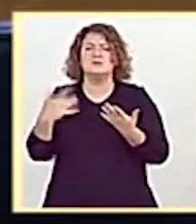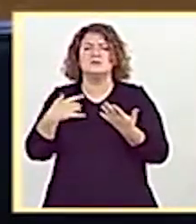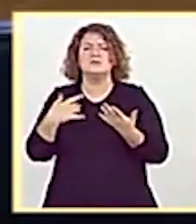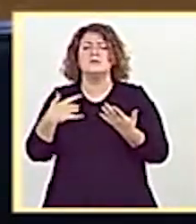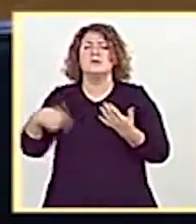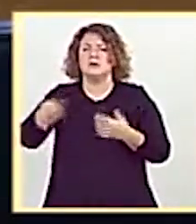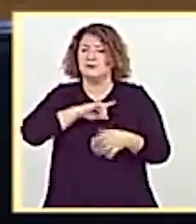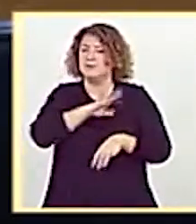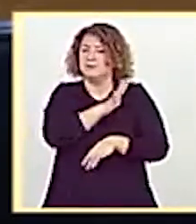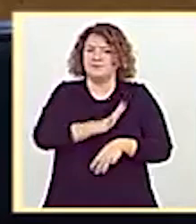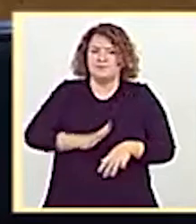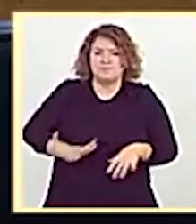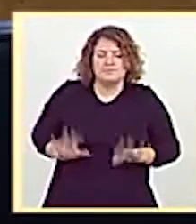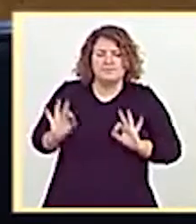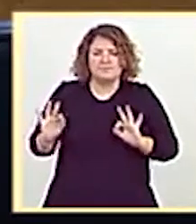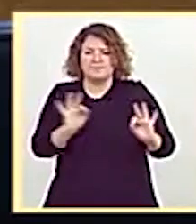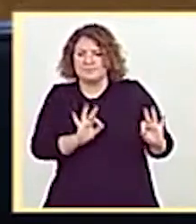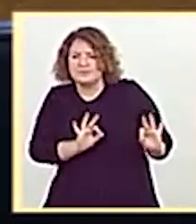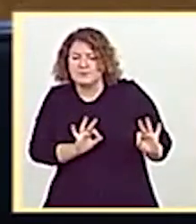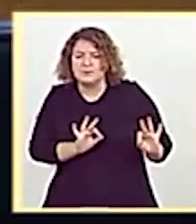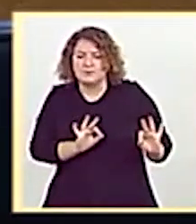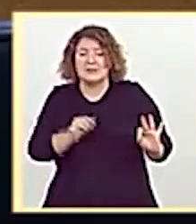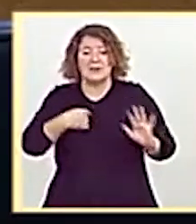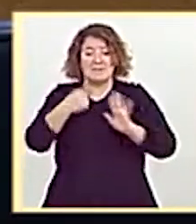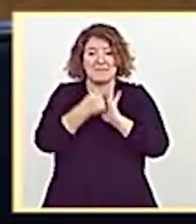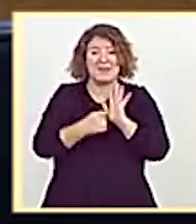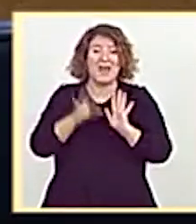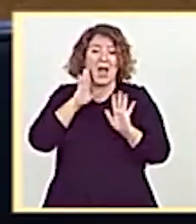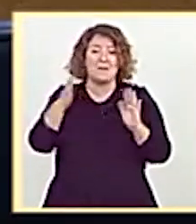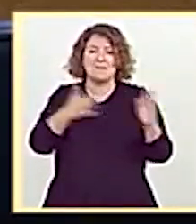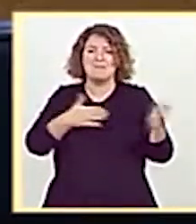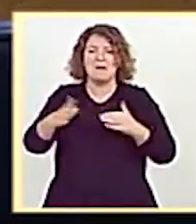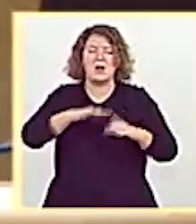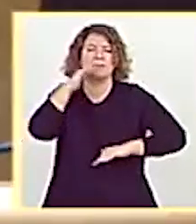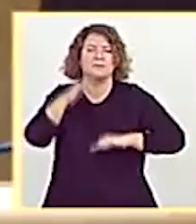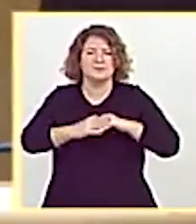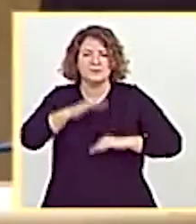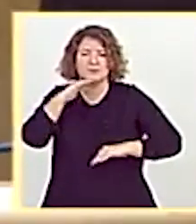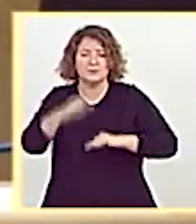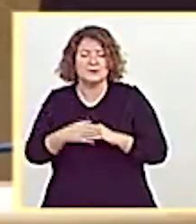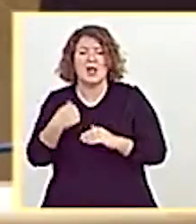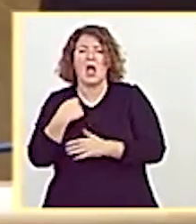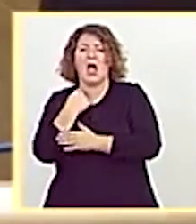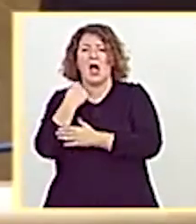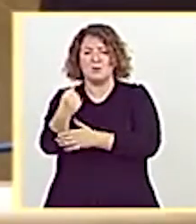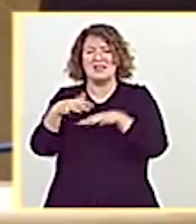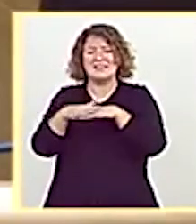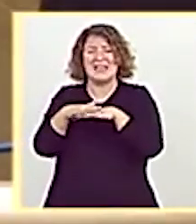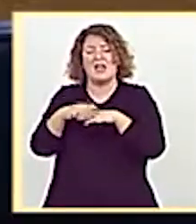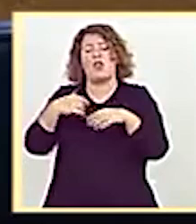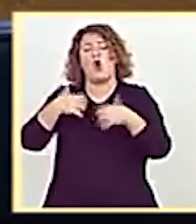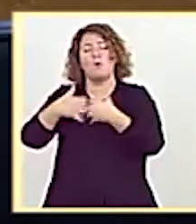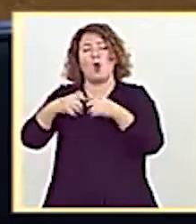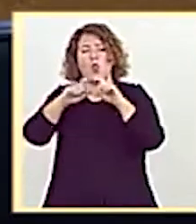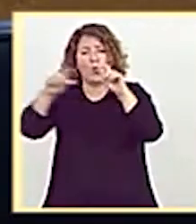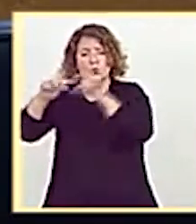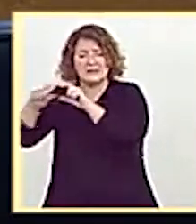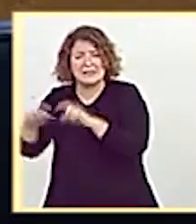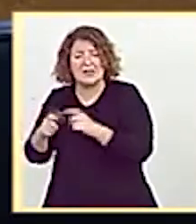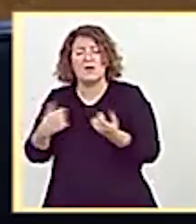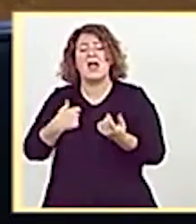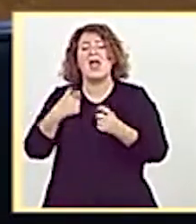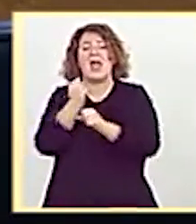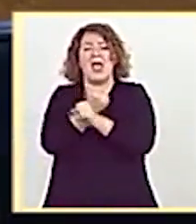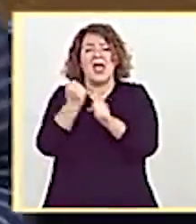todo, seguir adoptando las medidas que venimos llevando desde el mes de marzo. Medidas de apoyo al tejido productivo, al empleo y las rentas familiares de